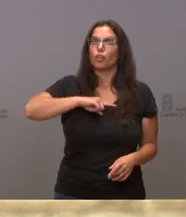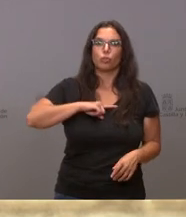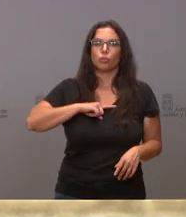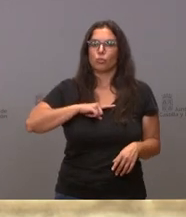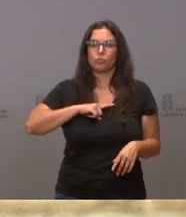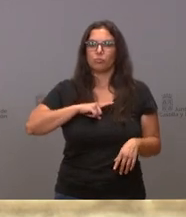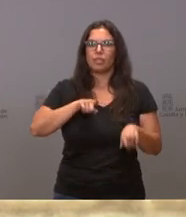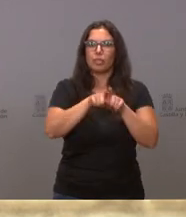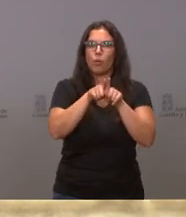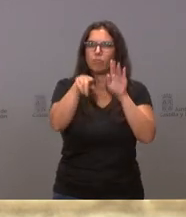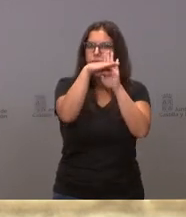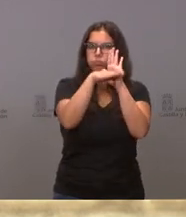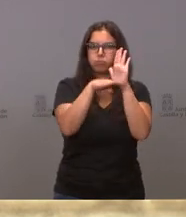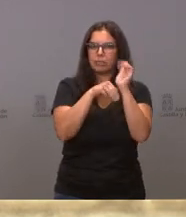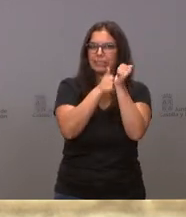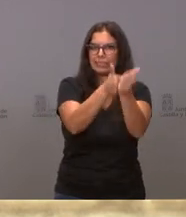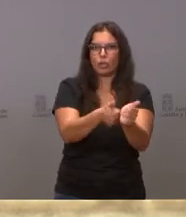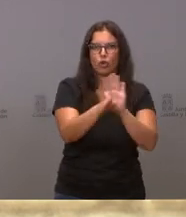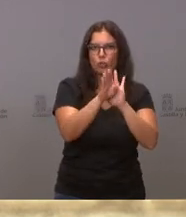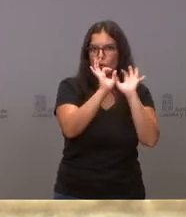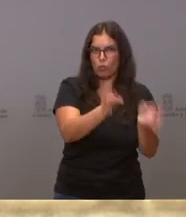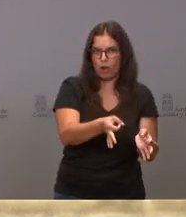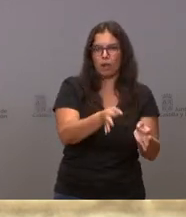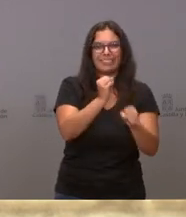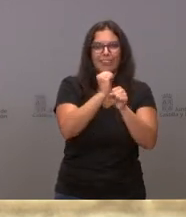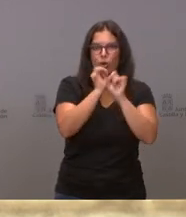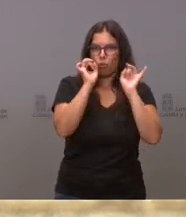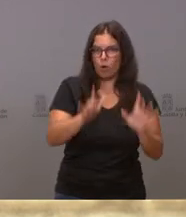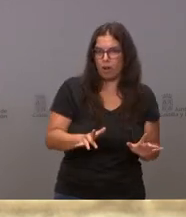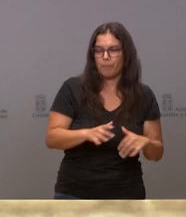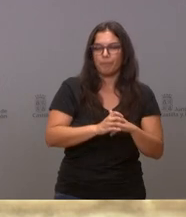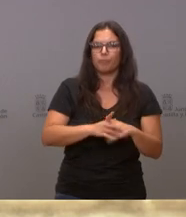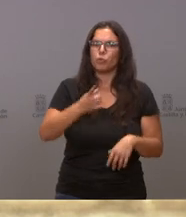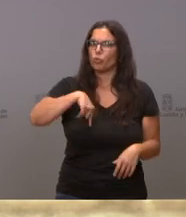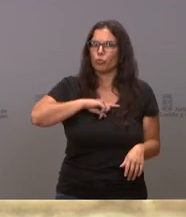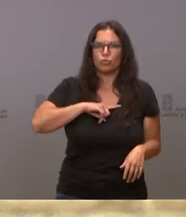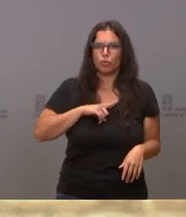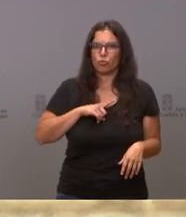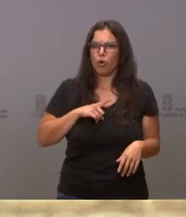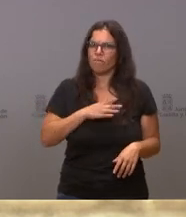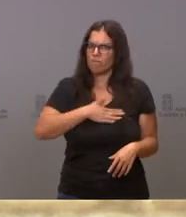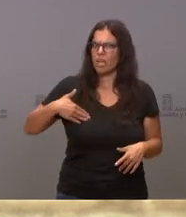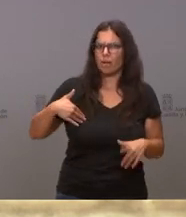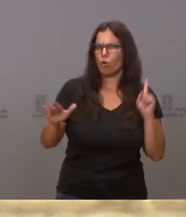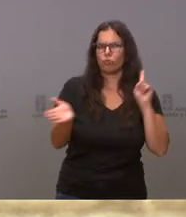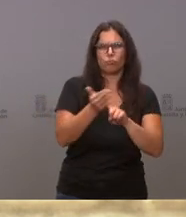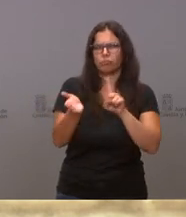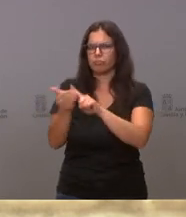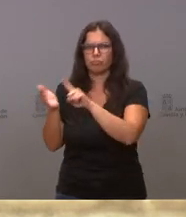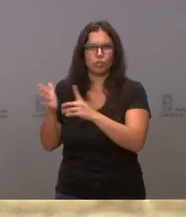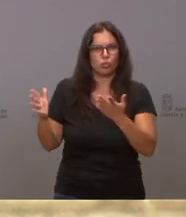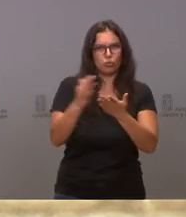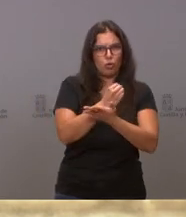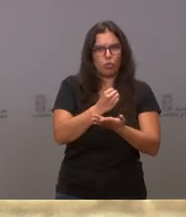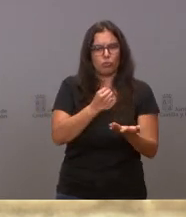agenda. Nosotros seguimos con nuestro trabajo. Somos ambiciosos desde el Gobierno de Castilla y León. Y